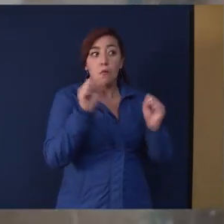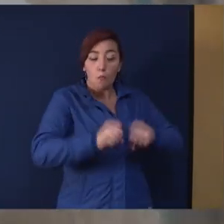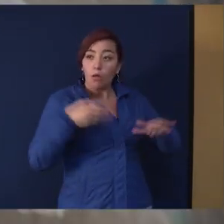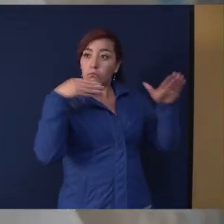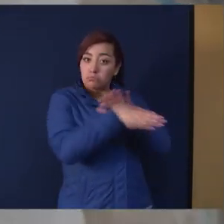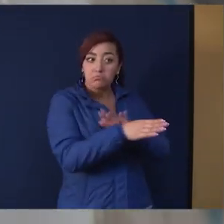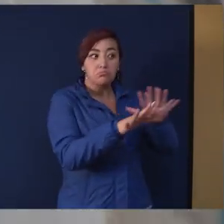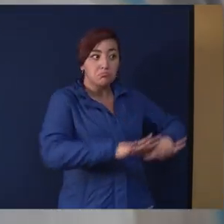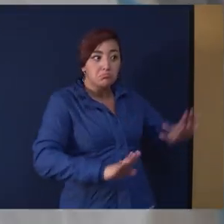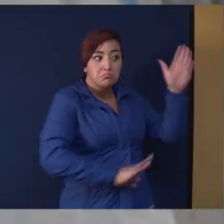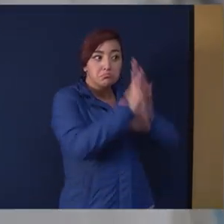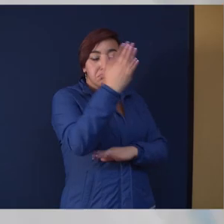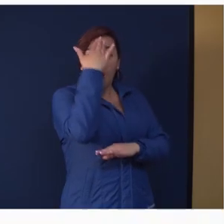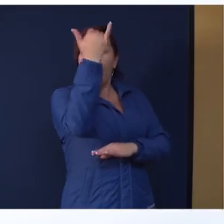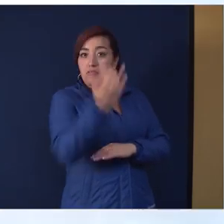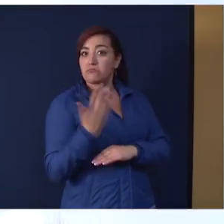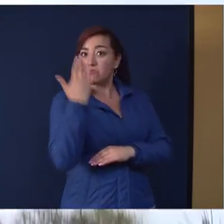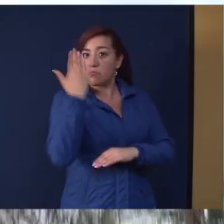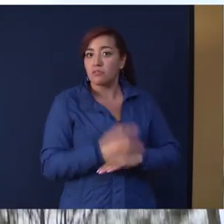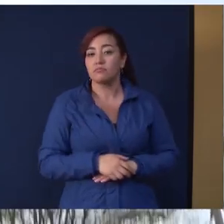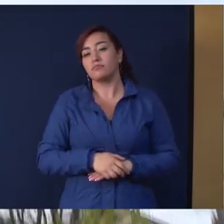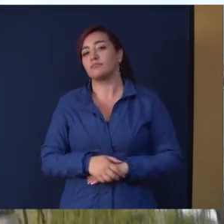de estos desarrollos académicos